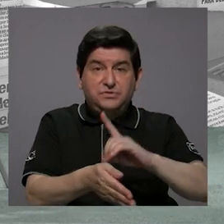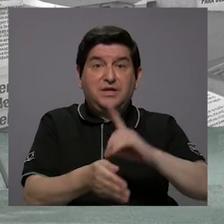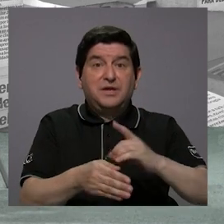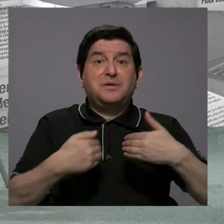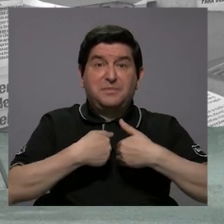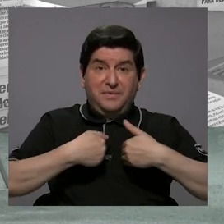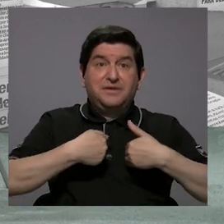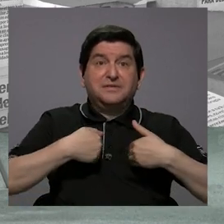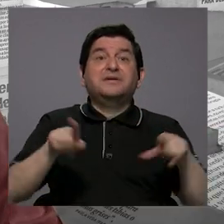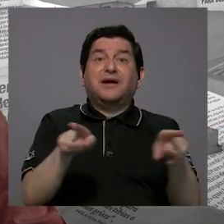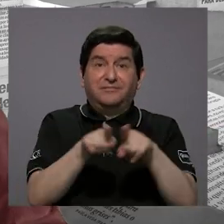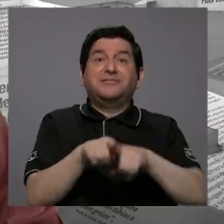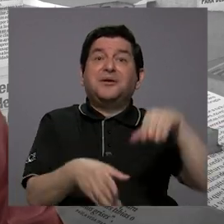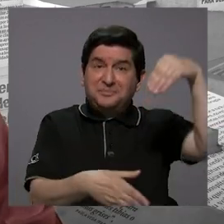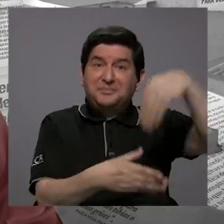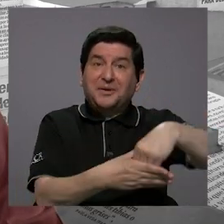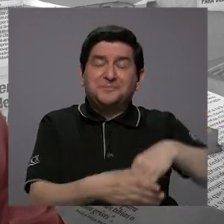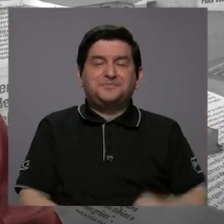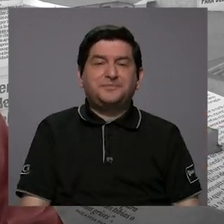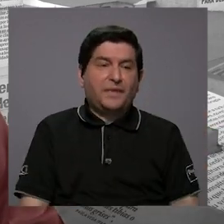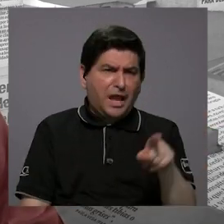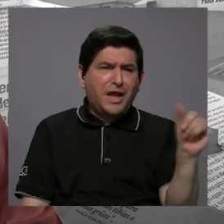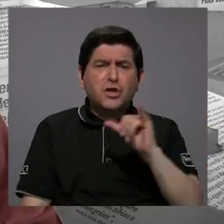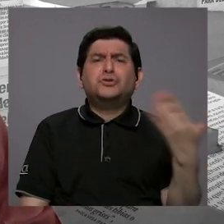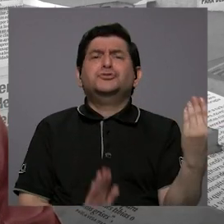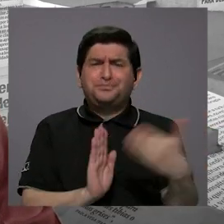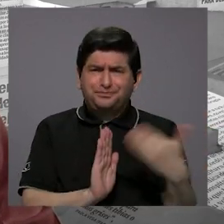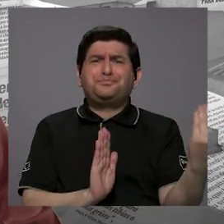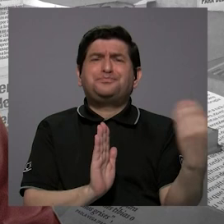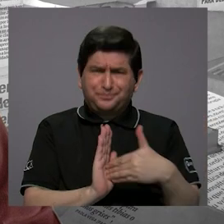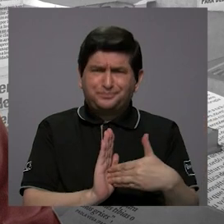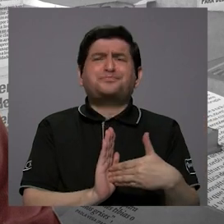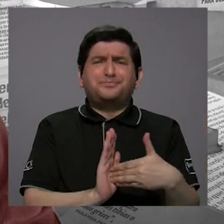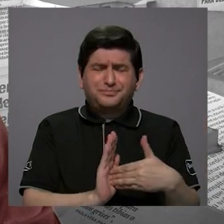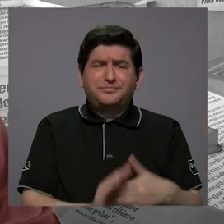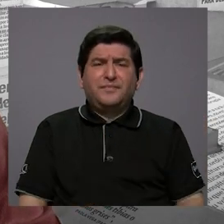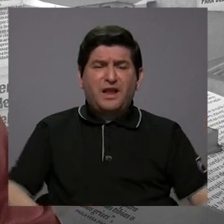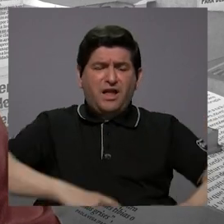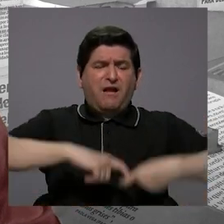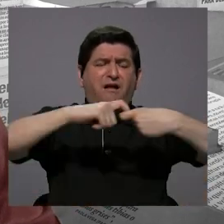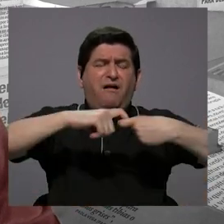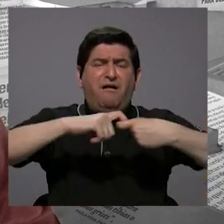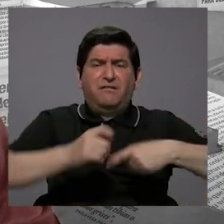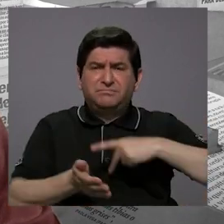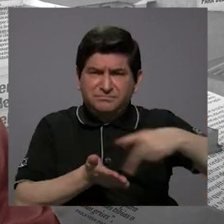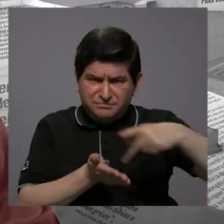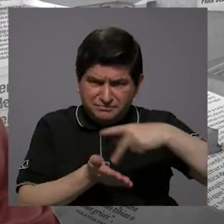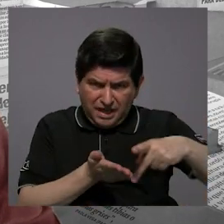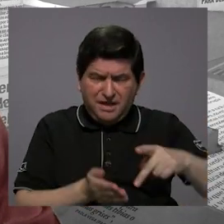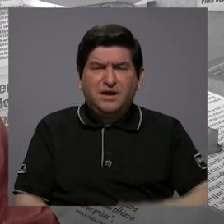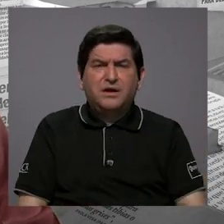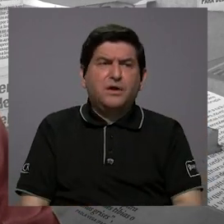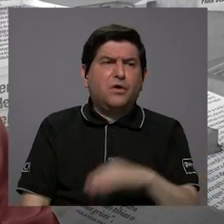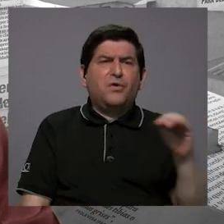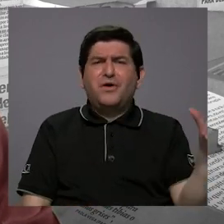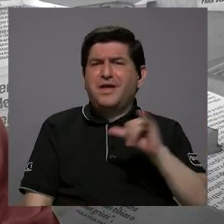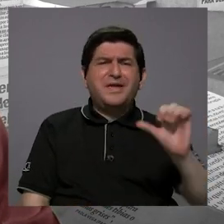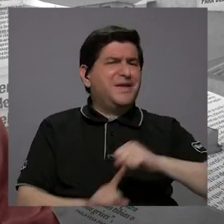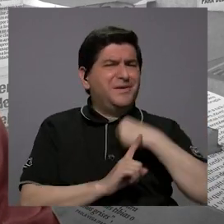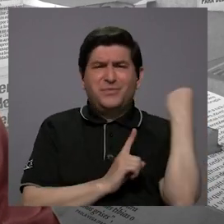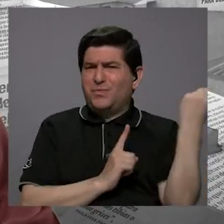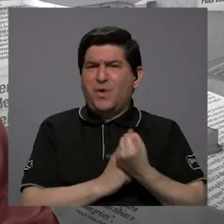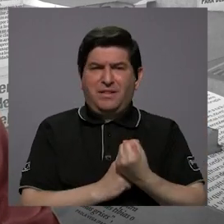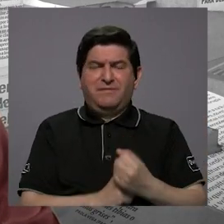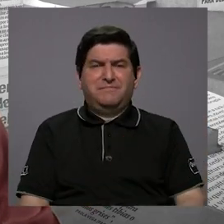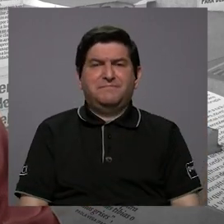veterinaria que están ahí metidos. Entonces ellos también están sufriendo, pues obviamente, congelamiento salarial y están sufriendo las mismas